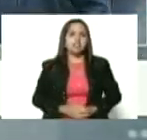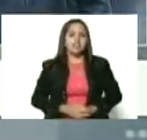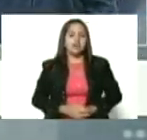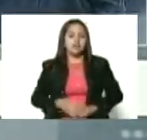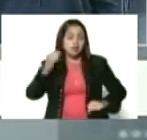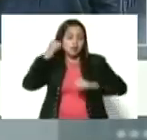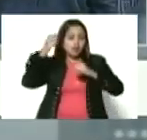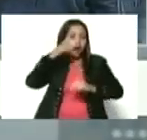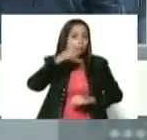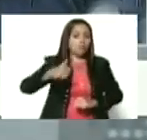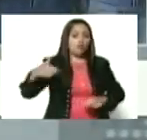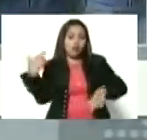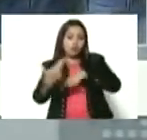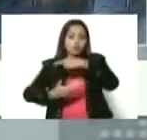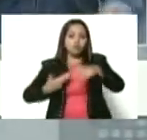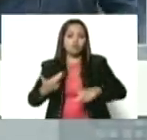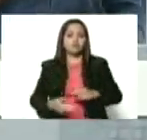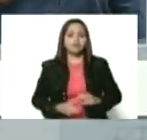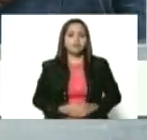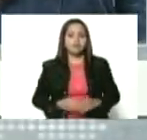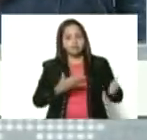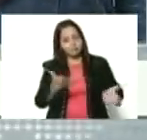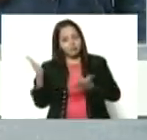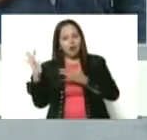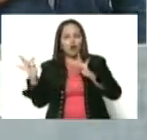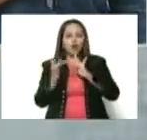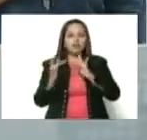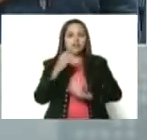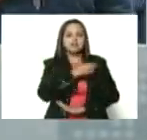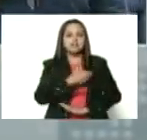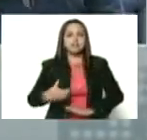victorias de nuestra revolución. Adelante, Presidente.